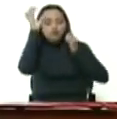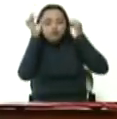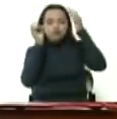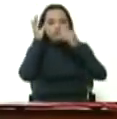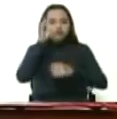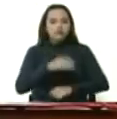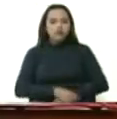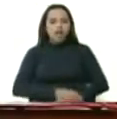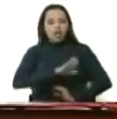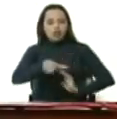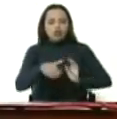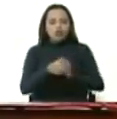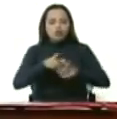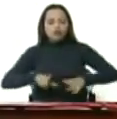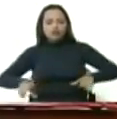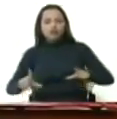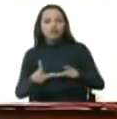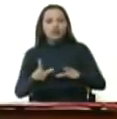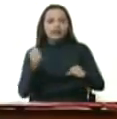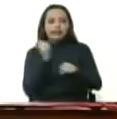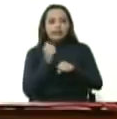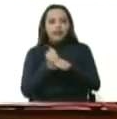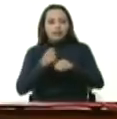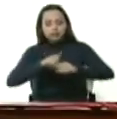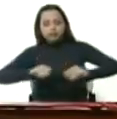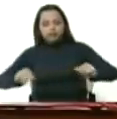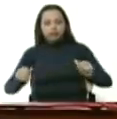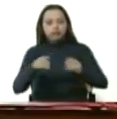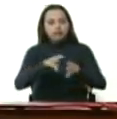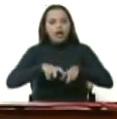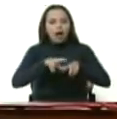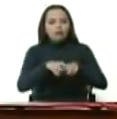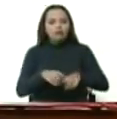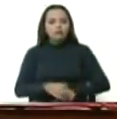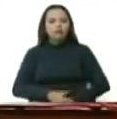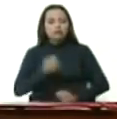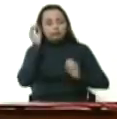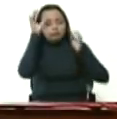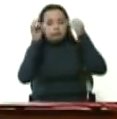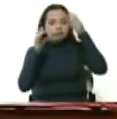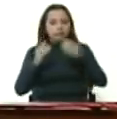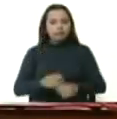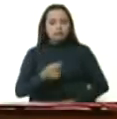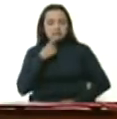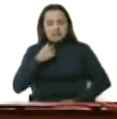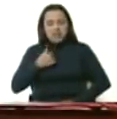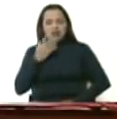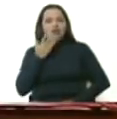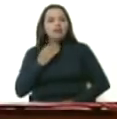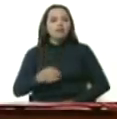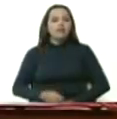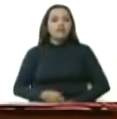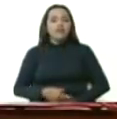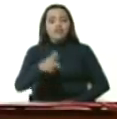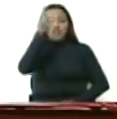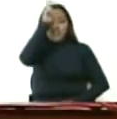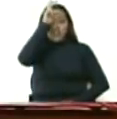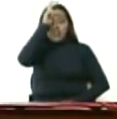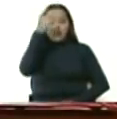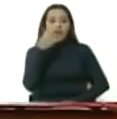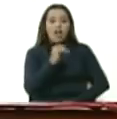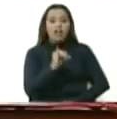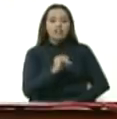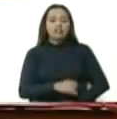de todos los sectores productivos del campo. Creativo. Por ahí me dijeron, por ejemplo, que en Falcón de repente